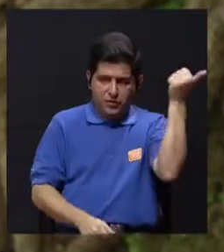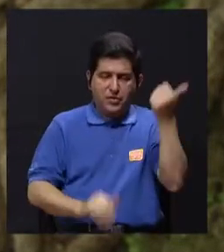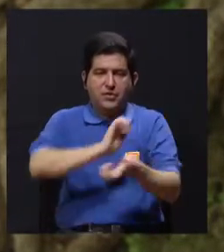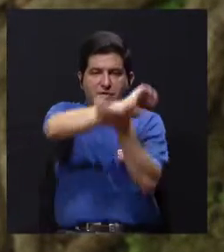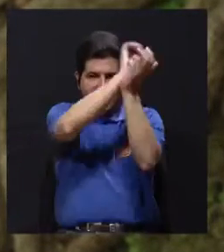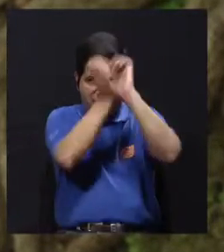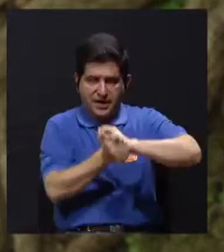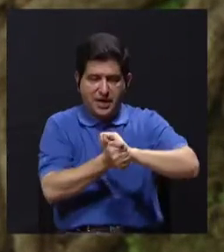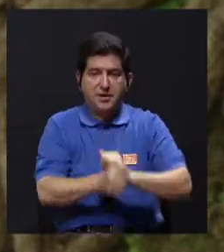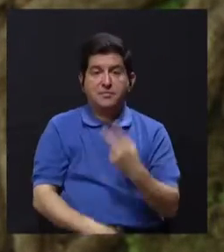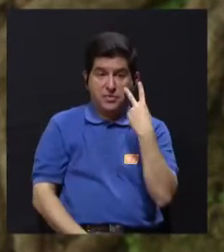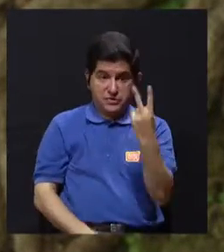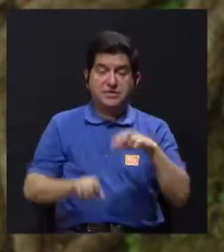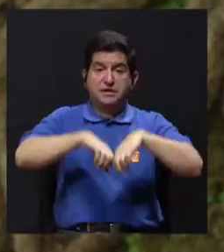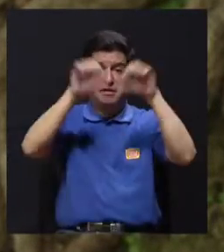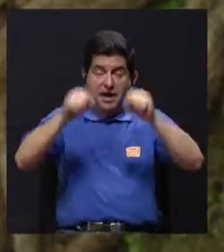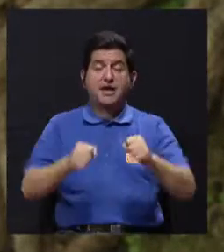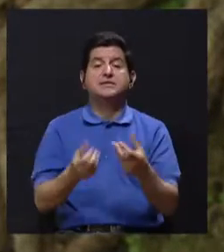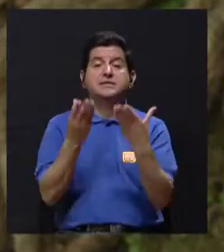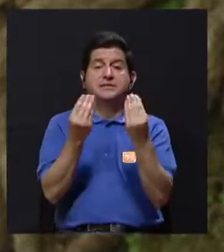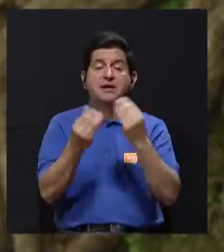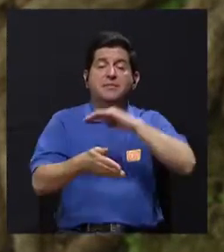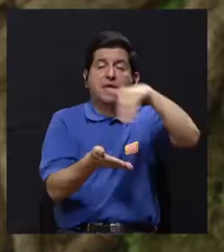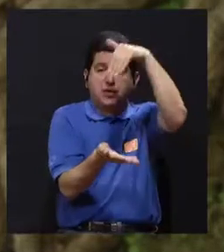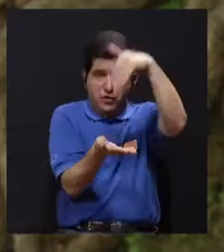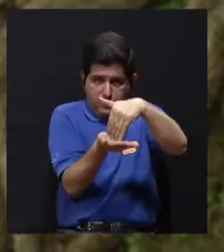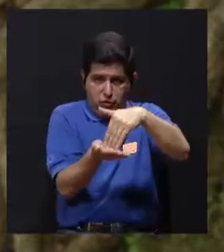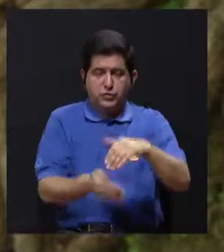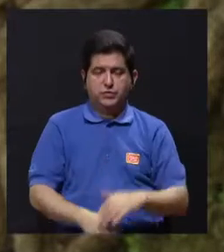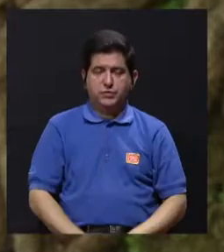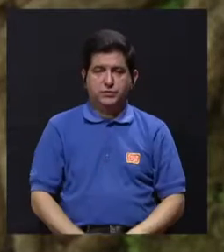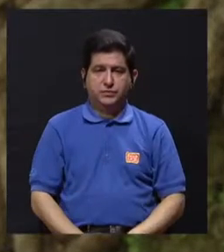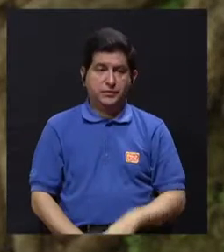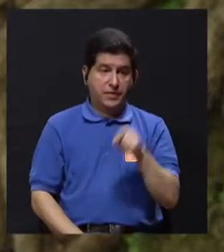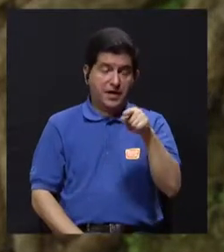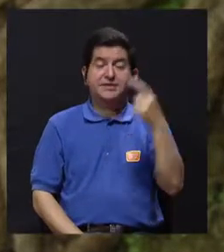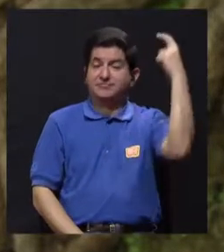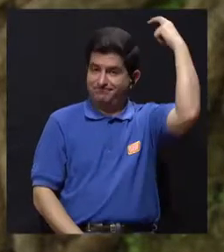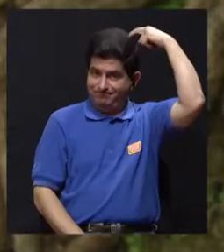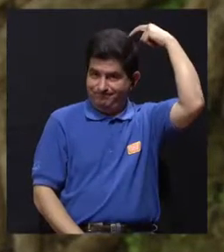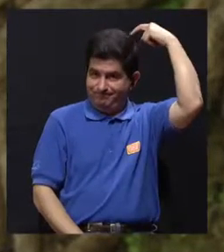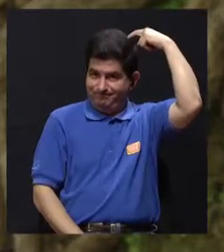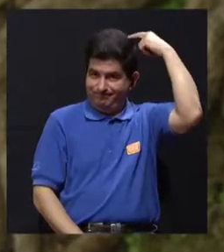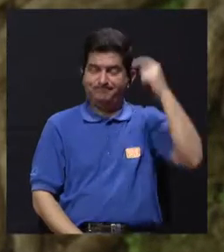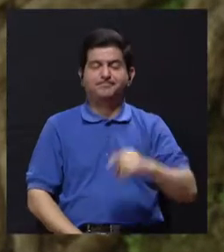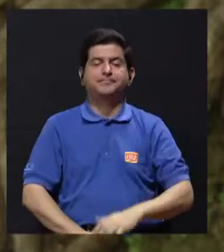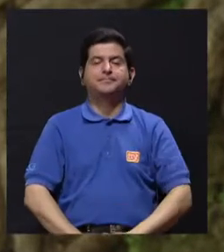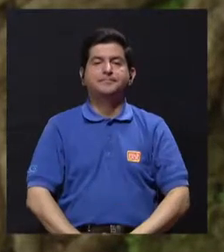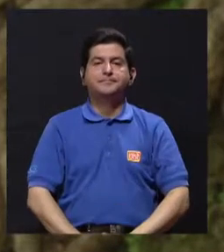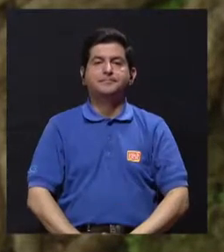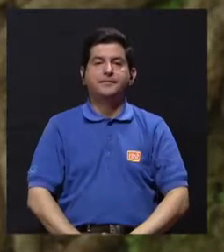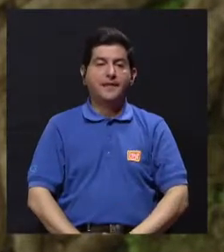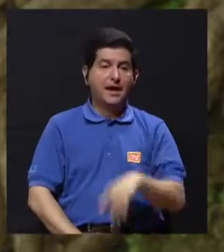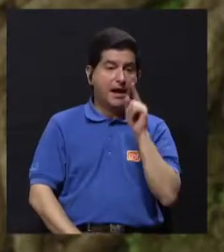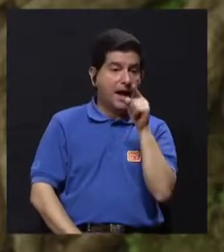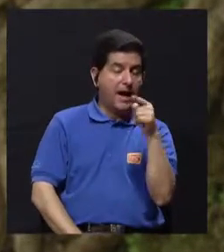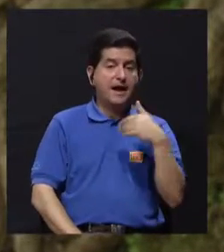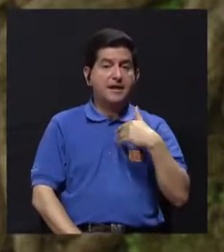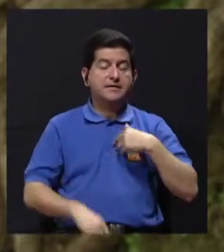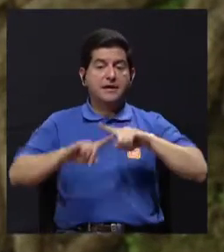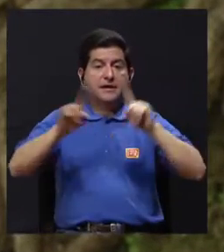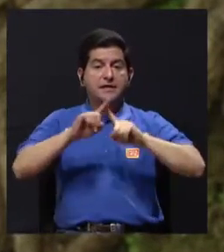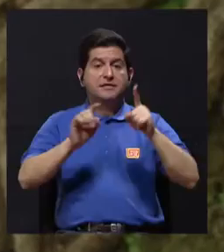ejemplo. Pero no podemos dejar de lado cambios que son muy notorios en el sistema nervioso central. El sistema nervioso central es el cerebro,